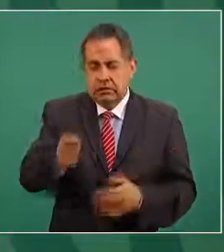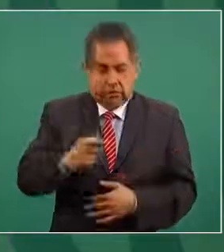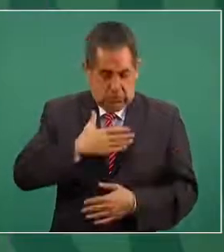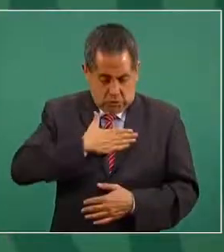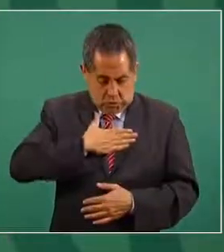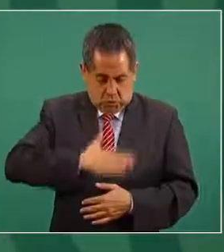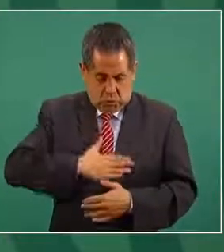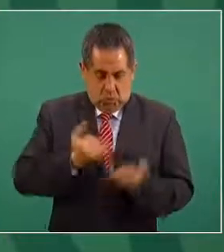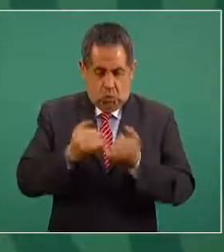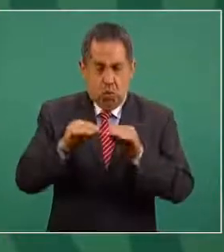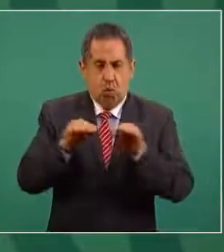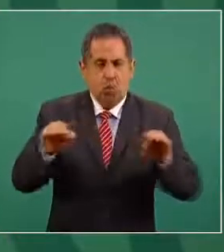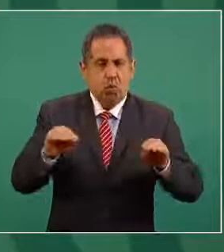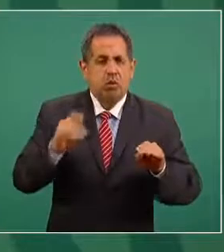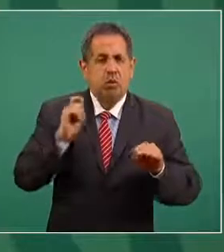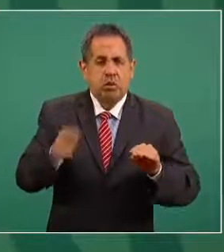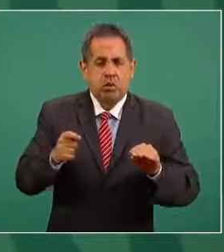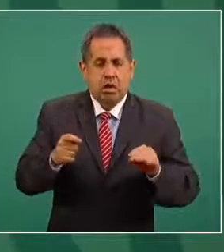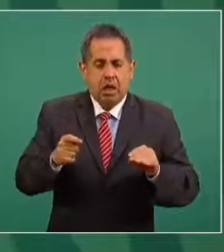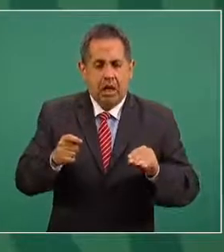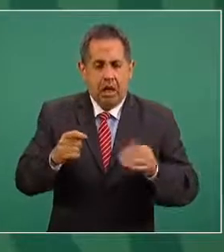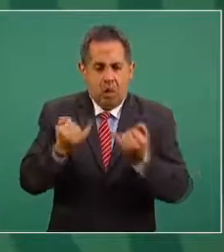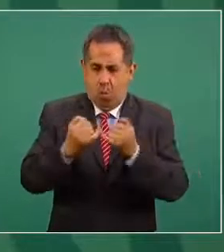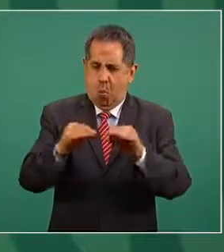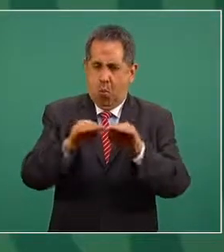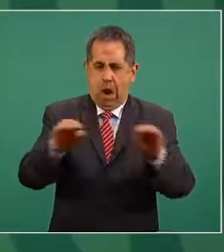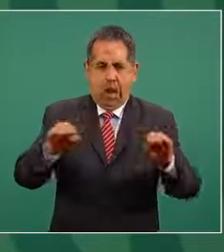lo justo